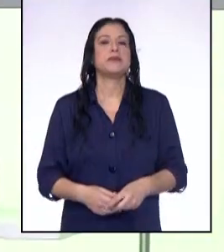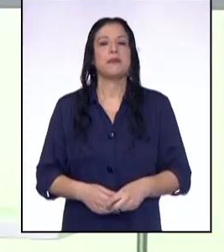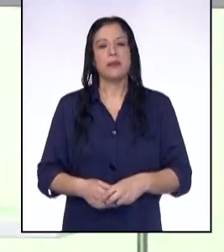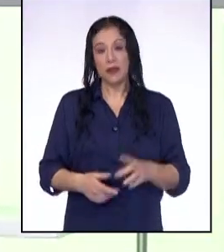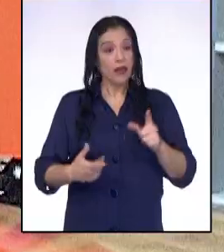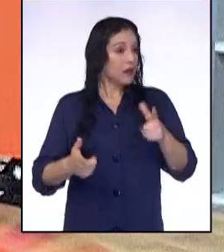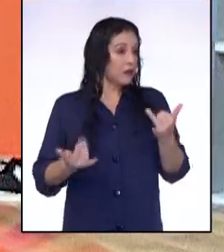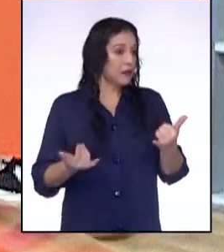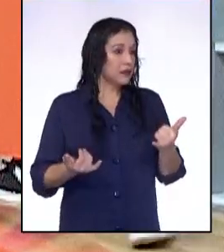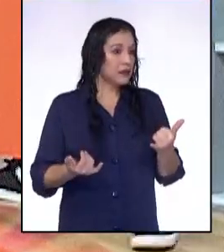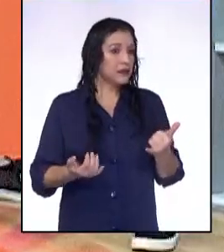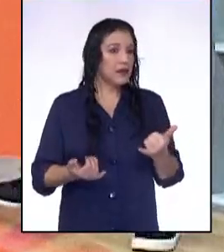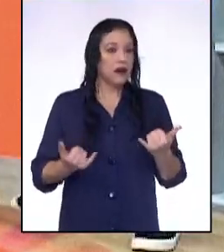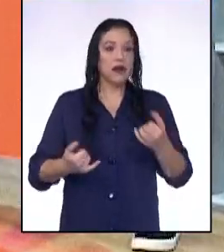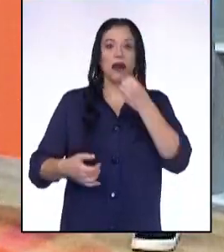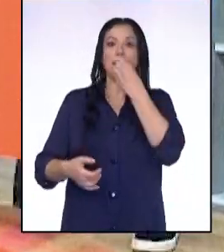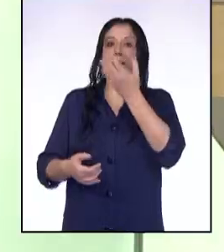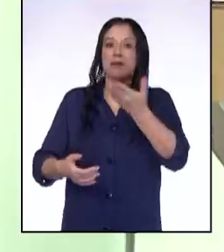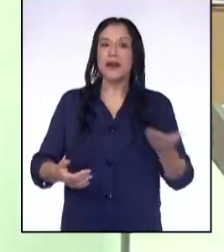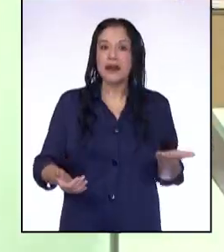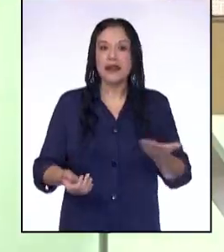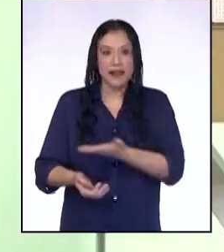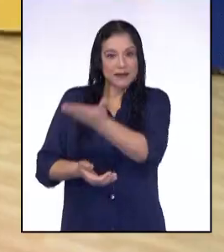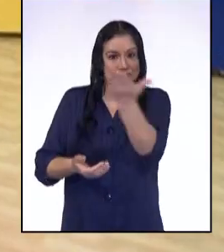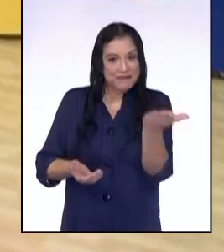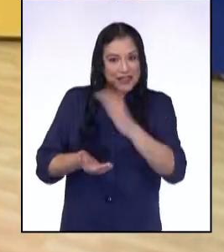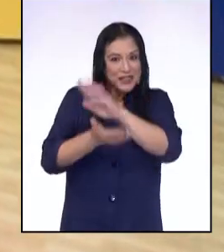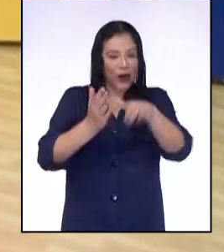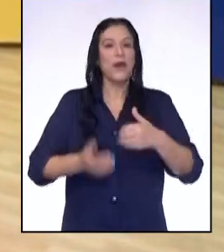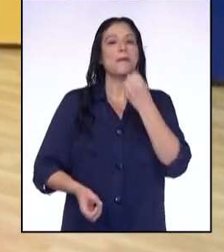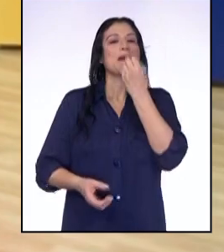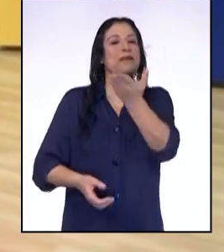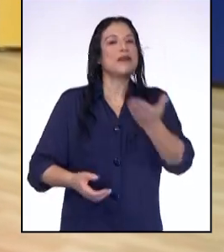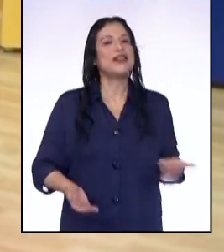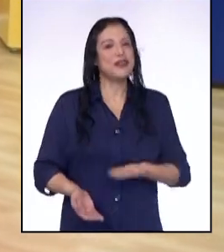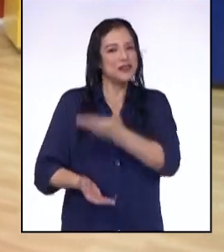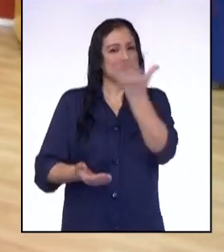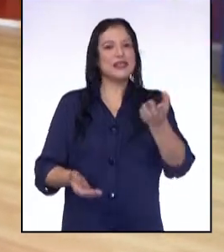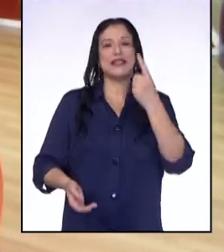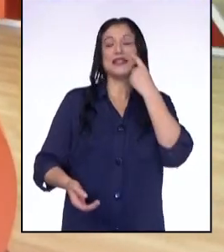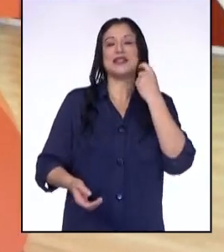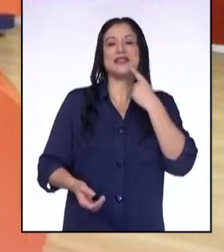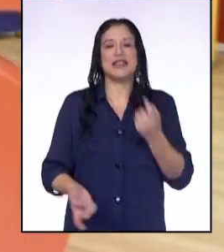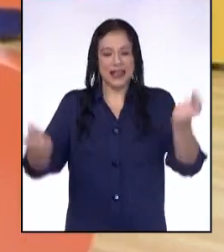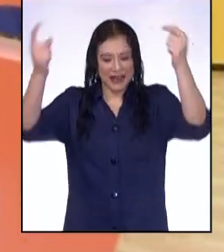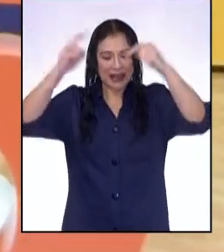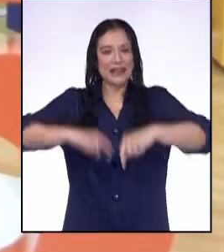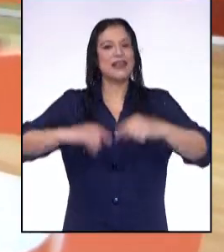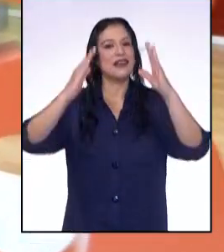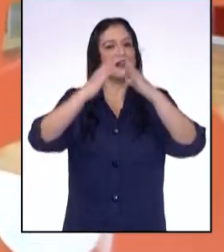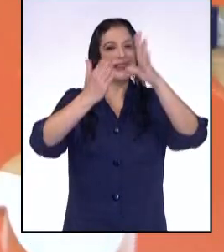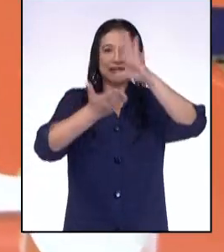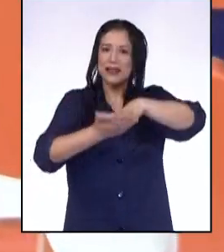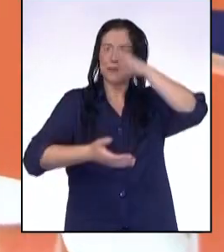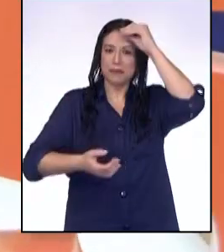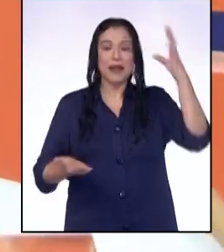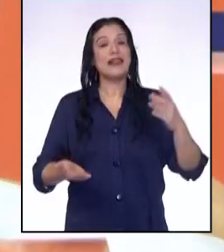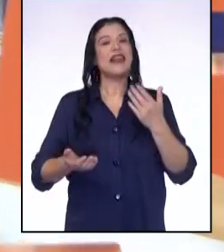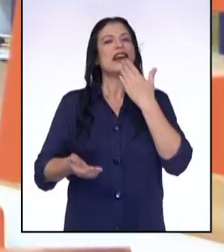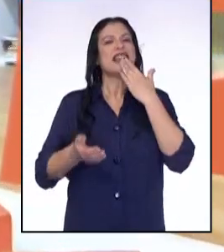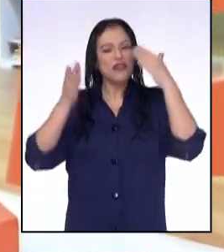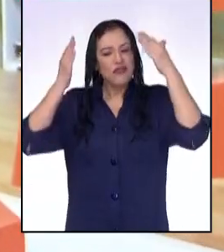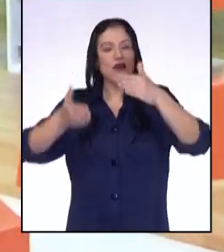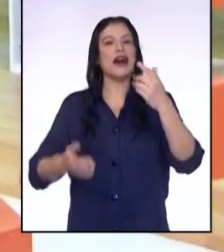¿Qué te parece, Milusca, si le damos la bienvenida al programa? ¡Bienvenidas y bienvenidos a... ¡Aprendo en Casa para